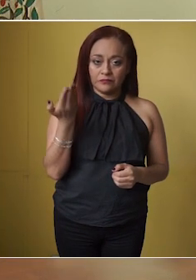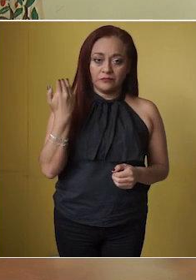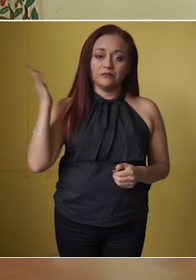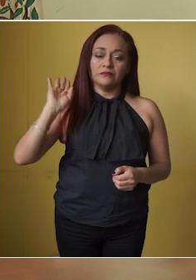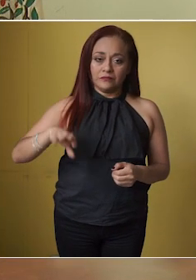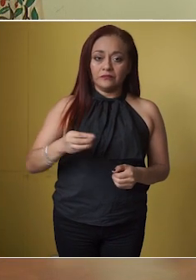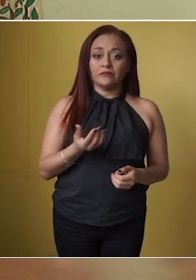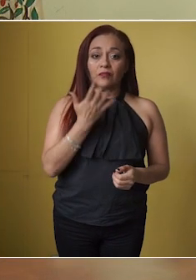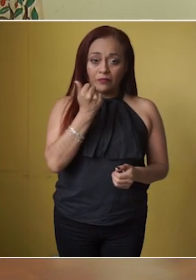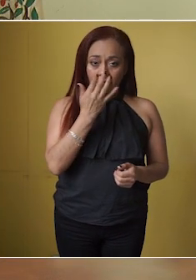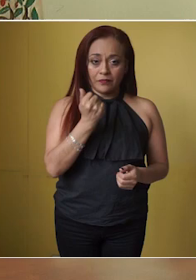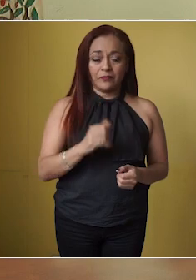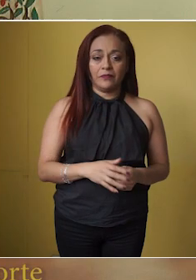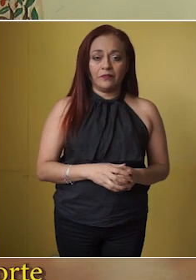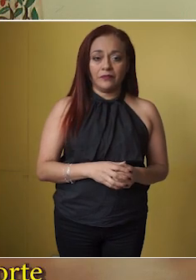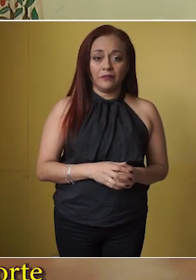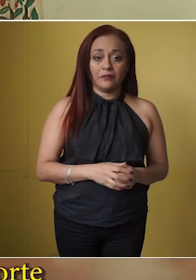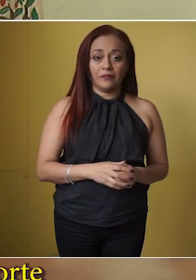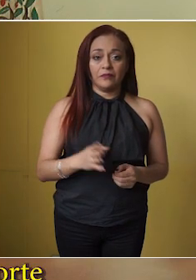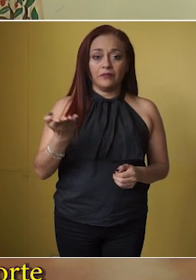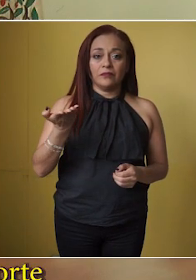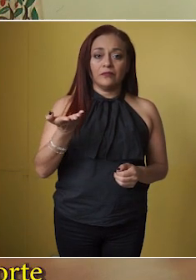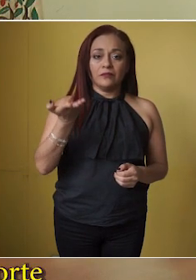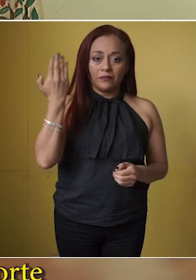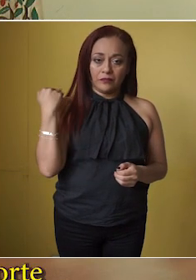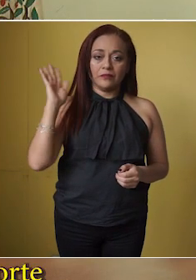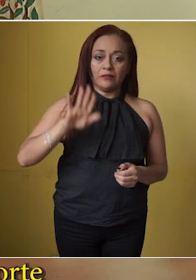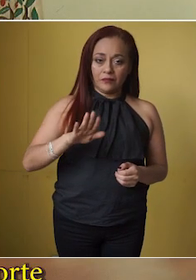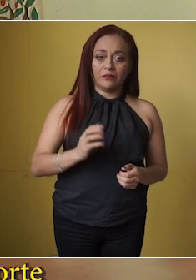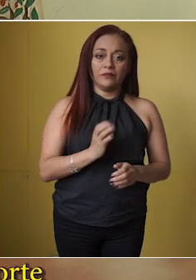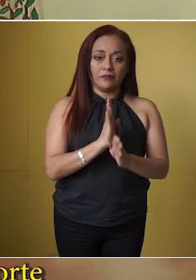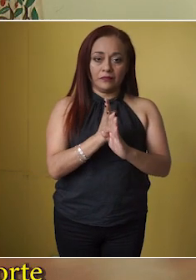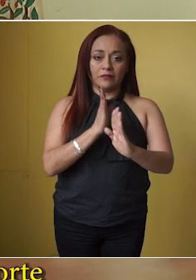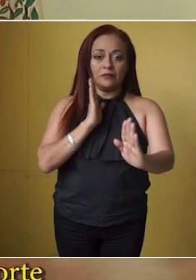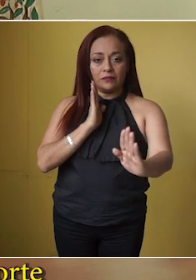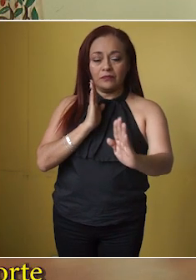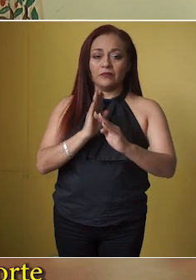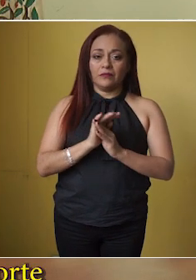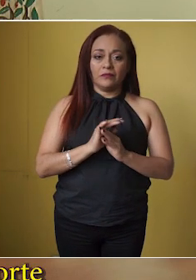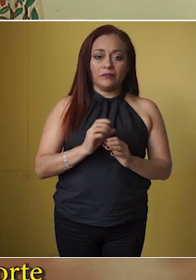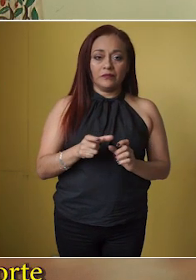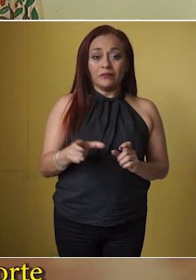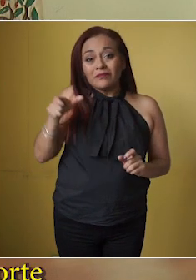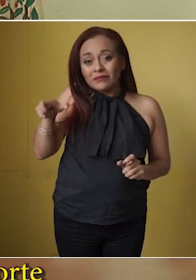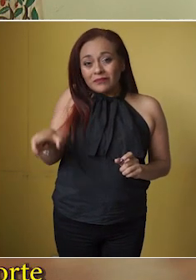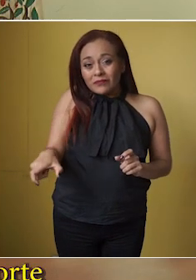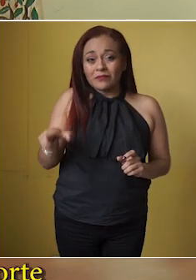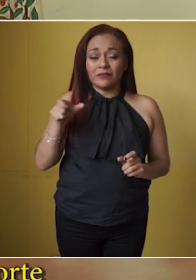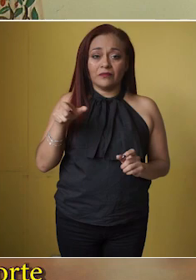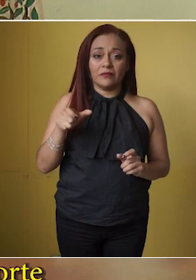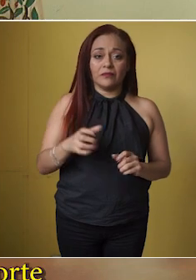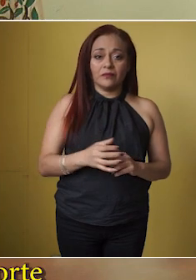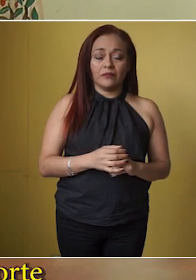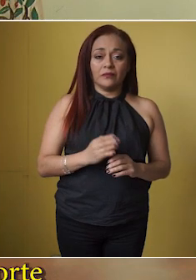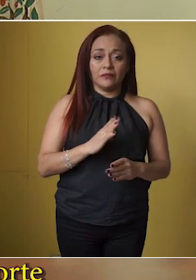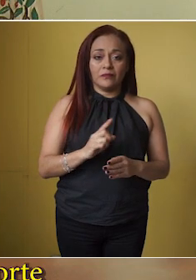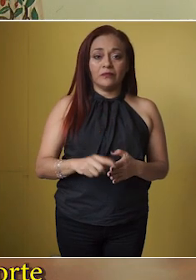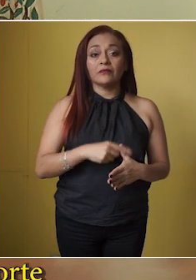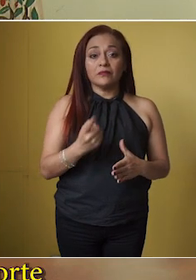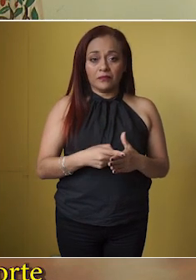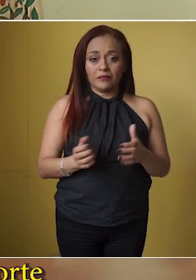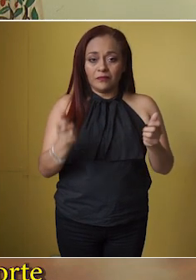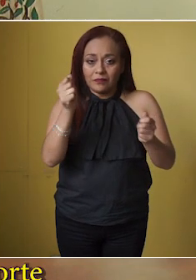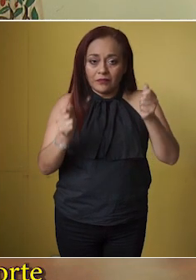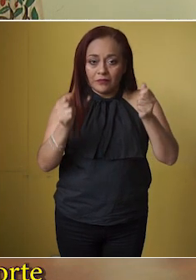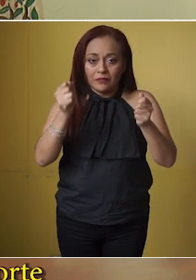después de utilizar el sanitario, de ingerir sus alimentos, de utilizar el transporte público, de utilizar